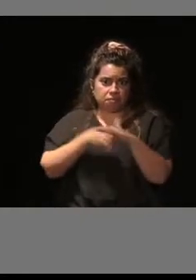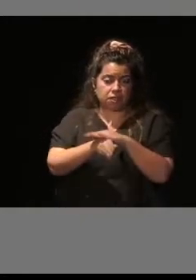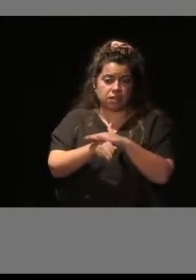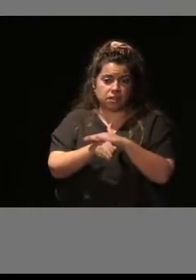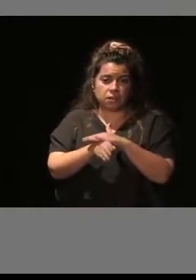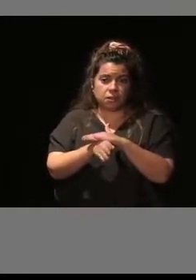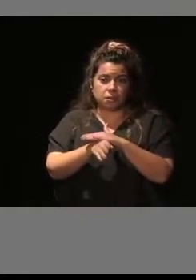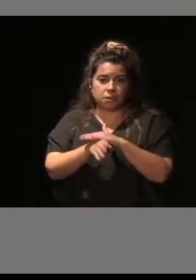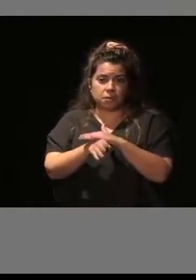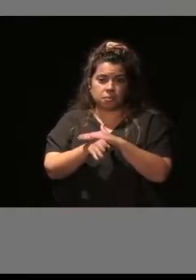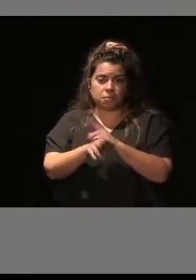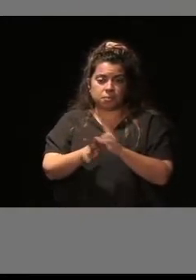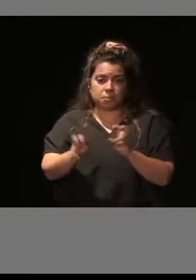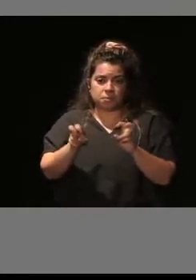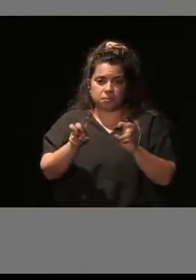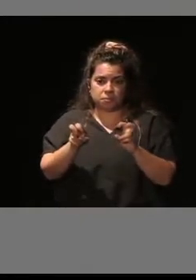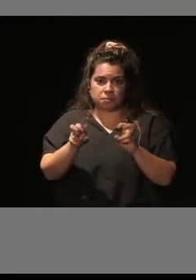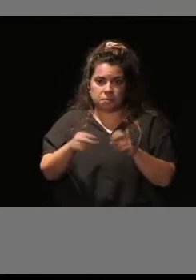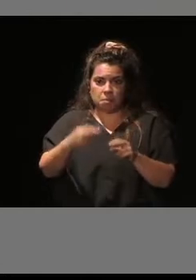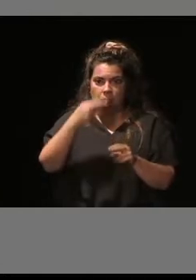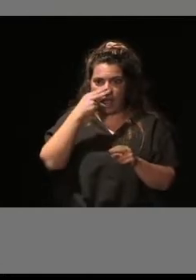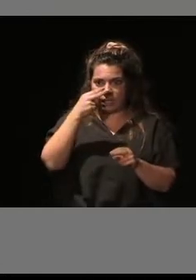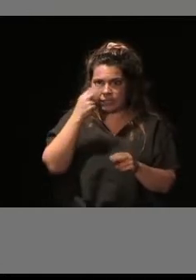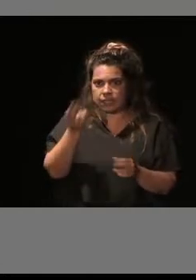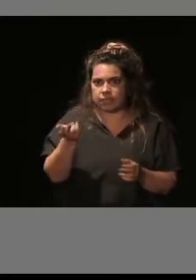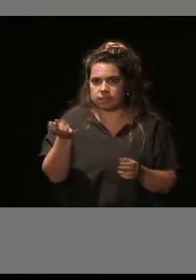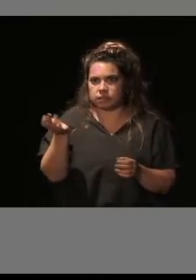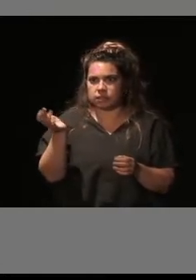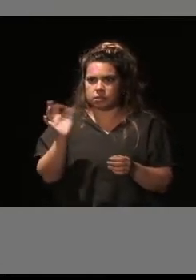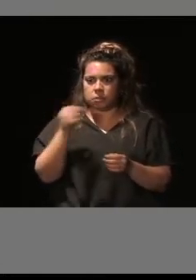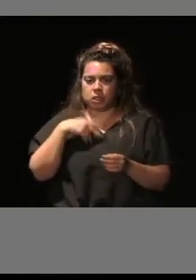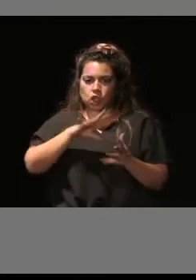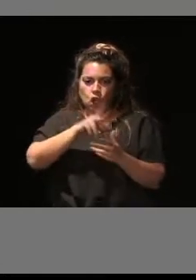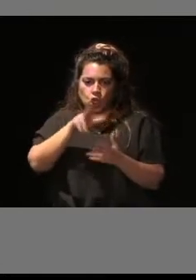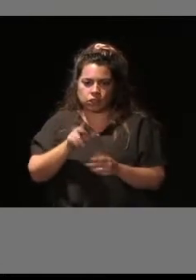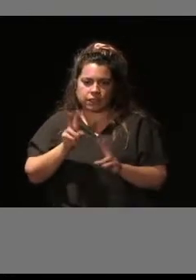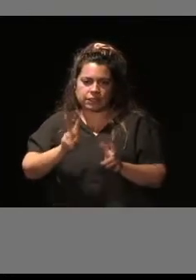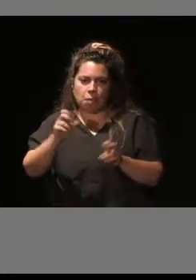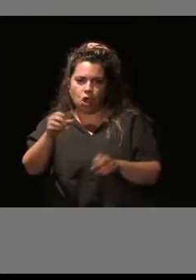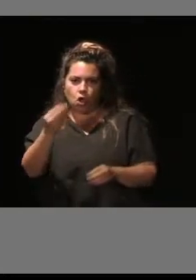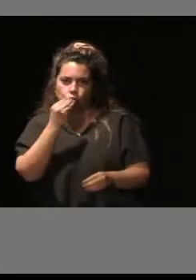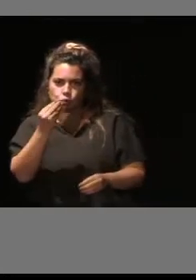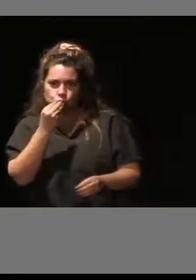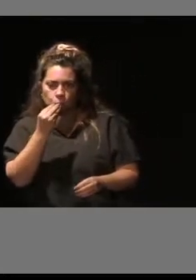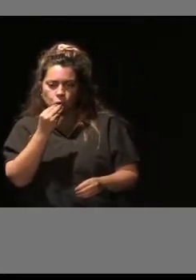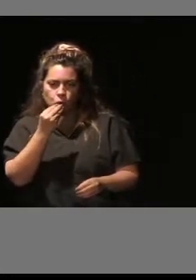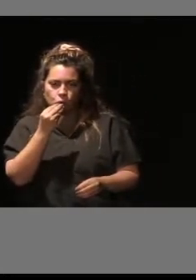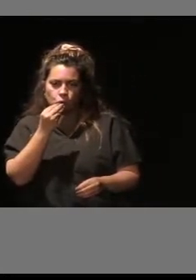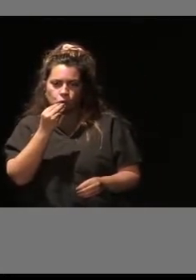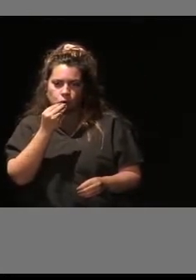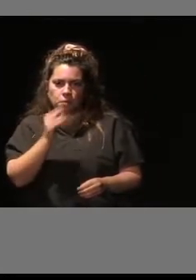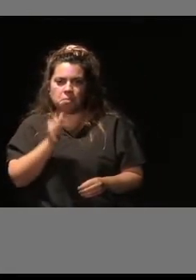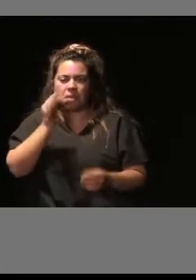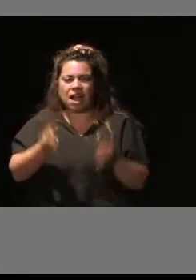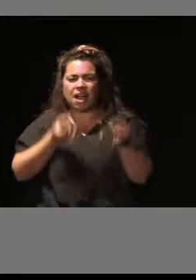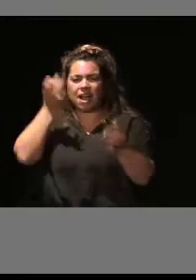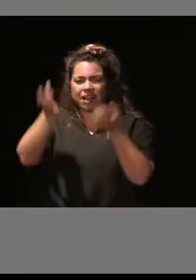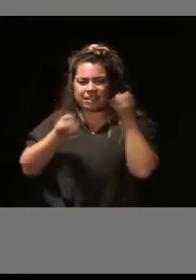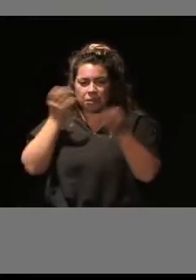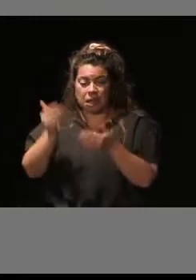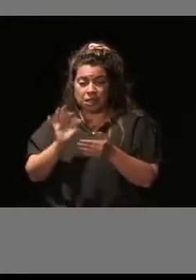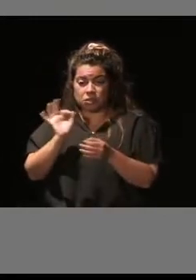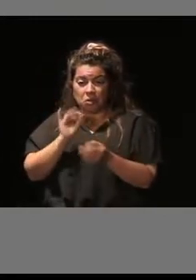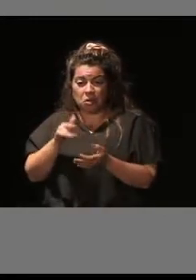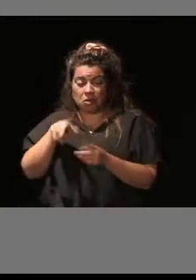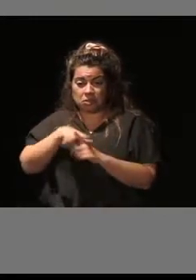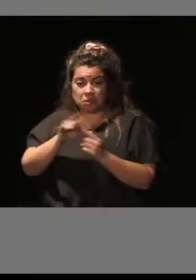lo que pueda ser de interés. así también, pues se ponen noticias de consumo y también, pues, actividades, acontecimientos que